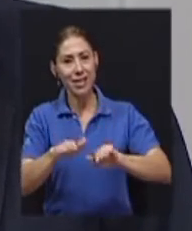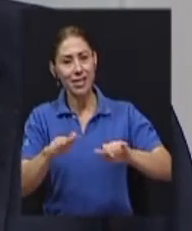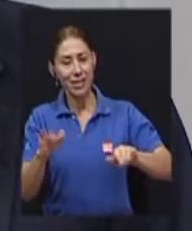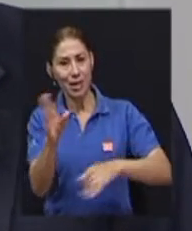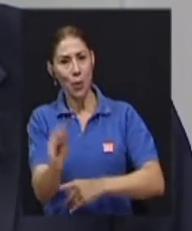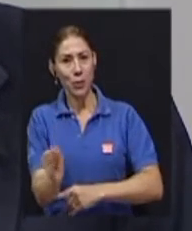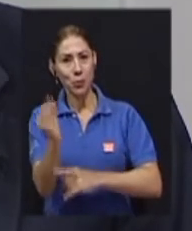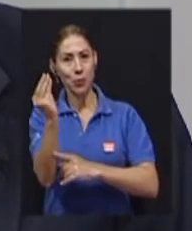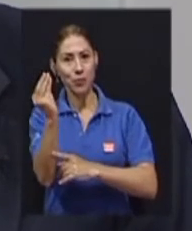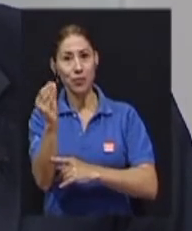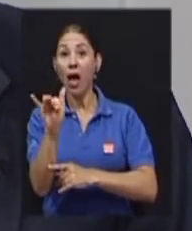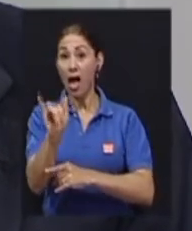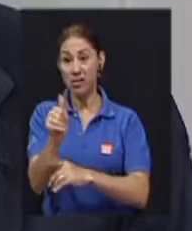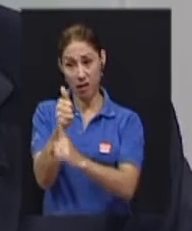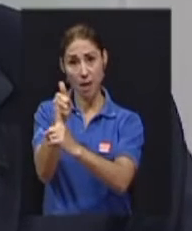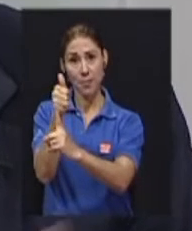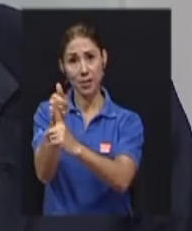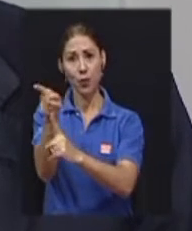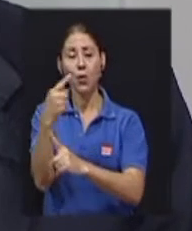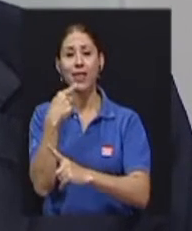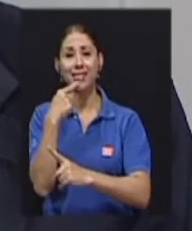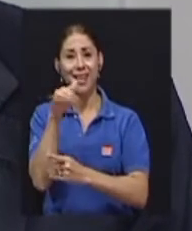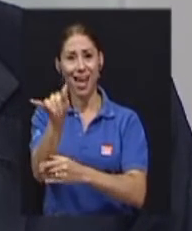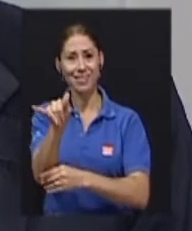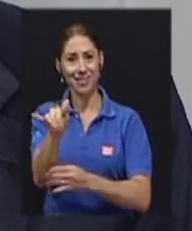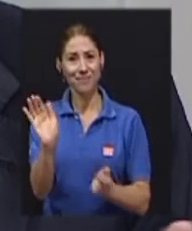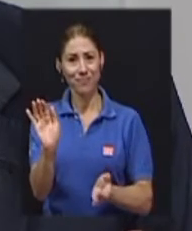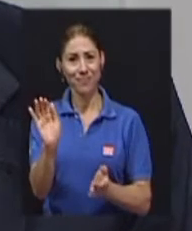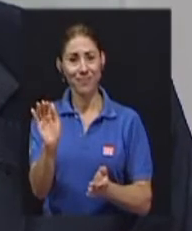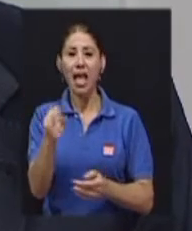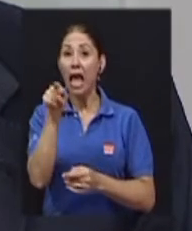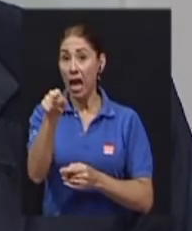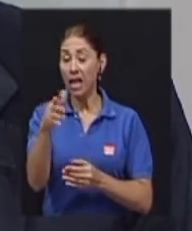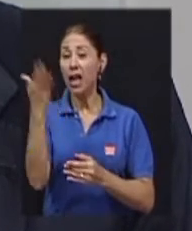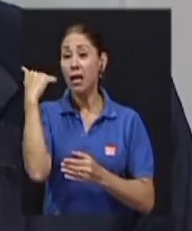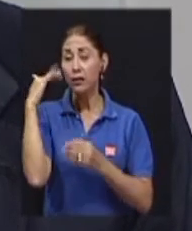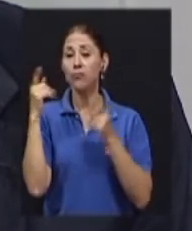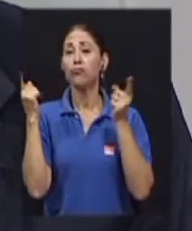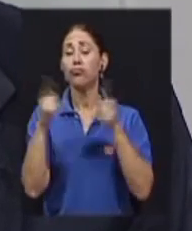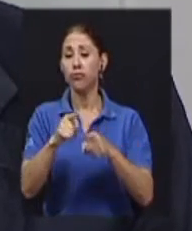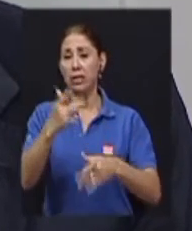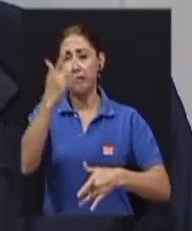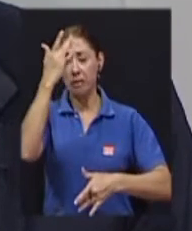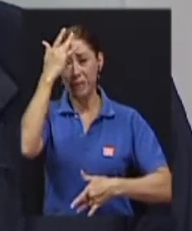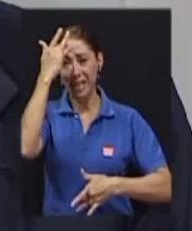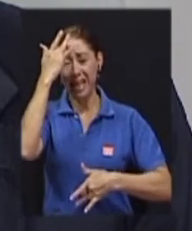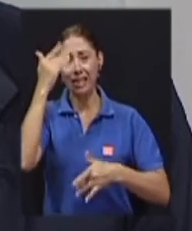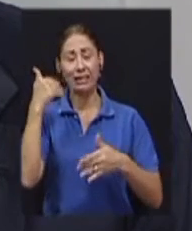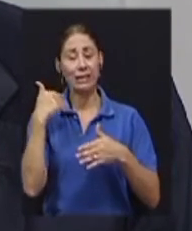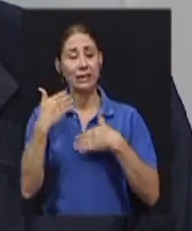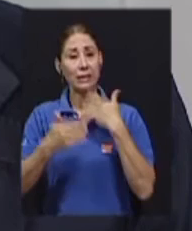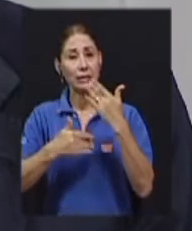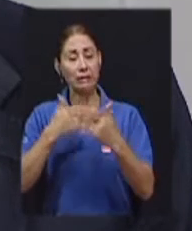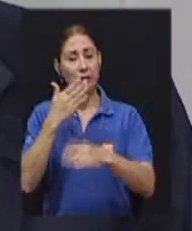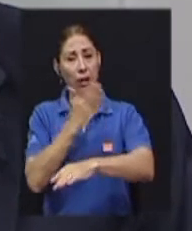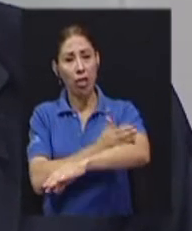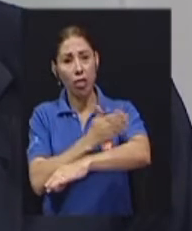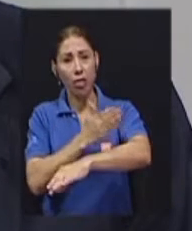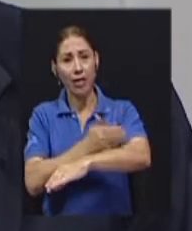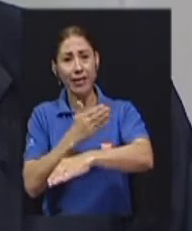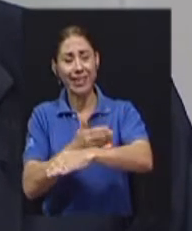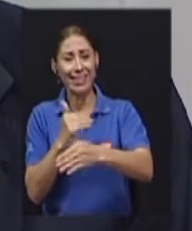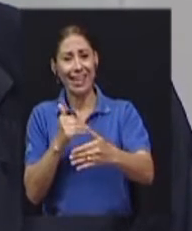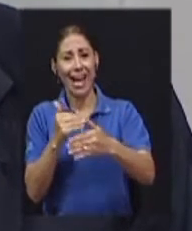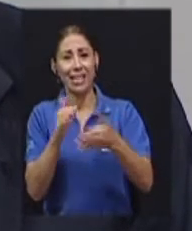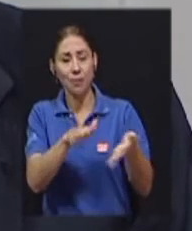Y así lo decía él, precisamente después de una enfermedad grave, que estuvo a punto de muerte. Y él